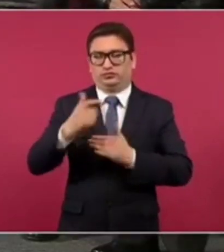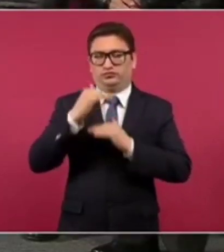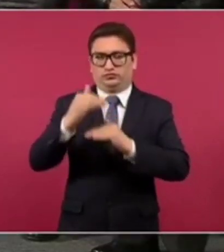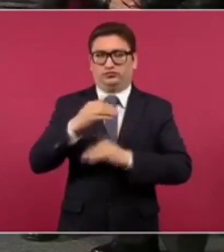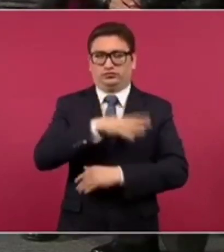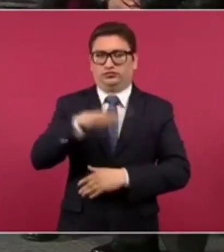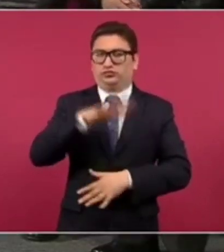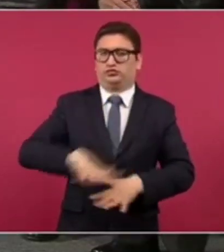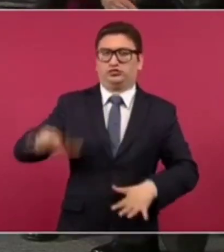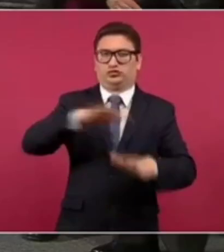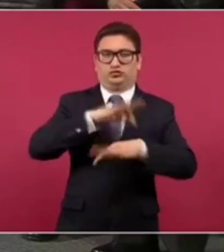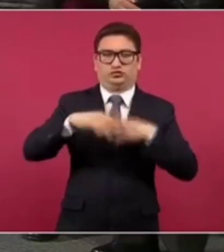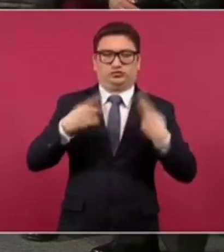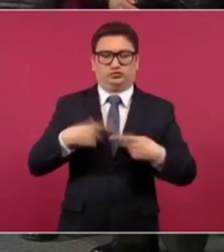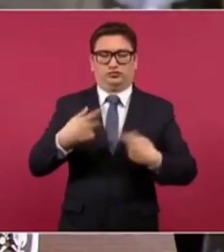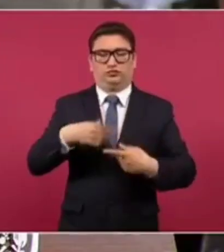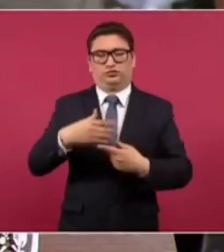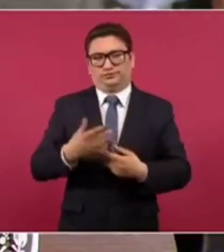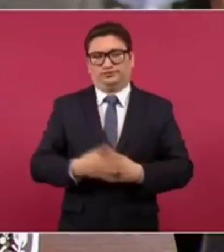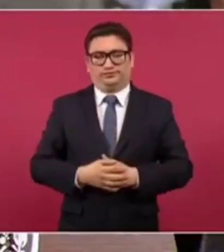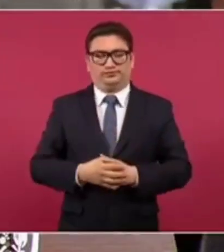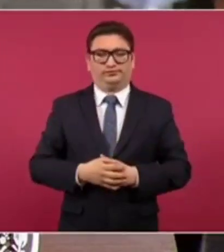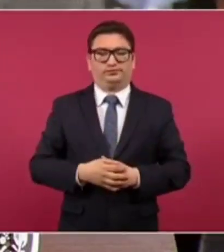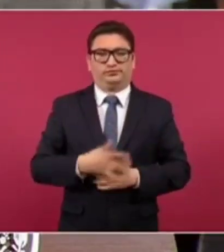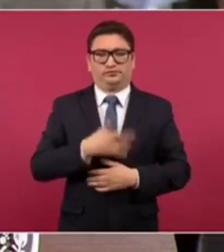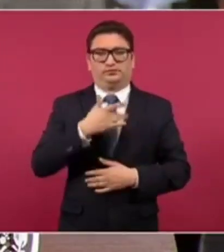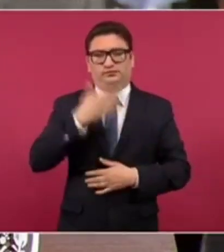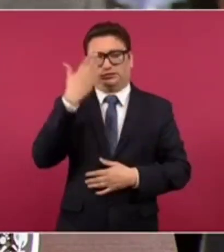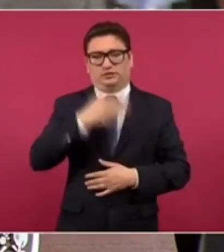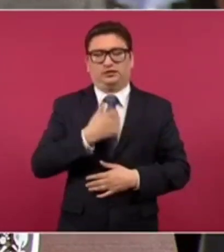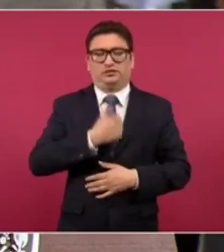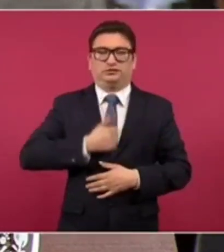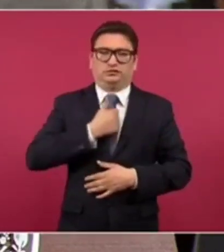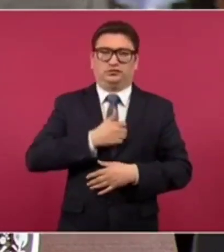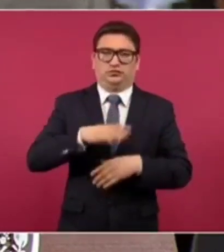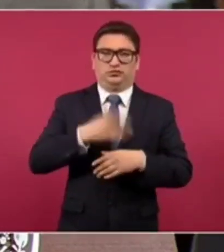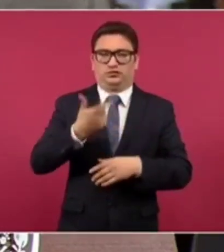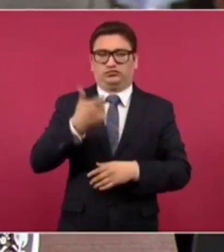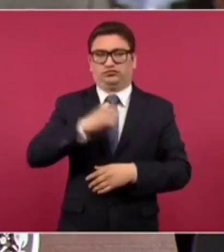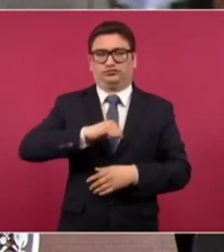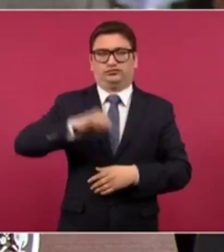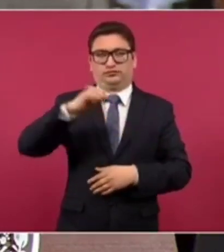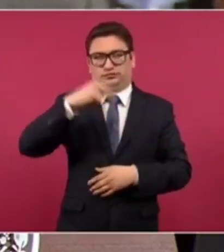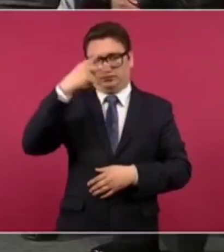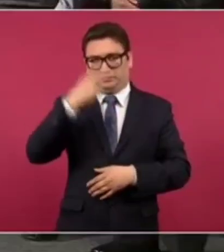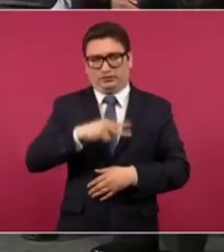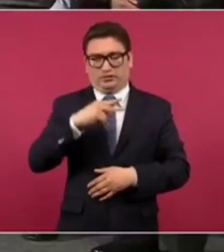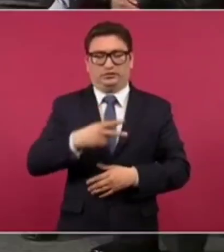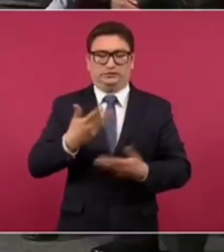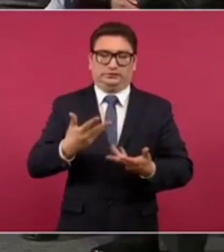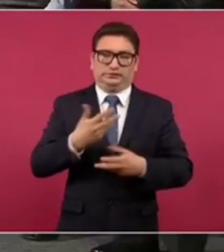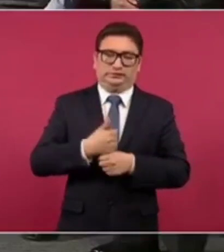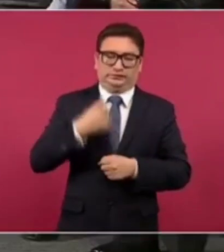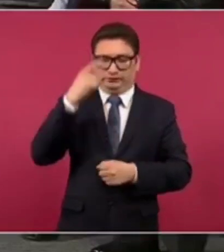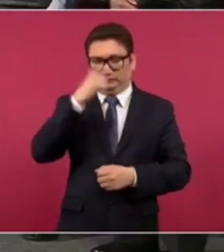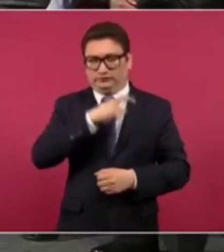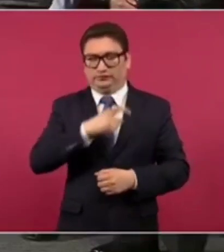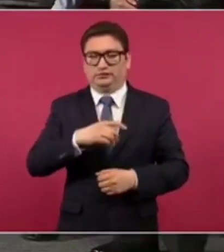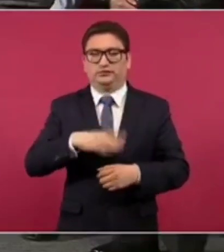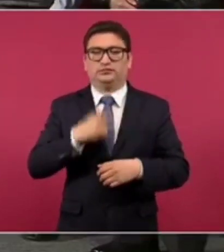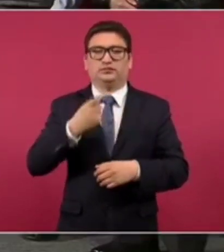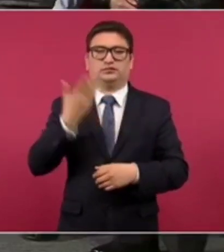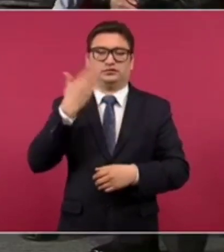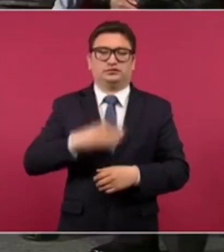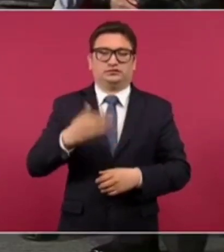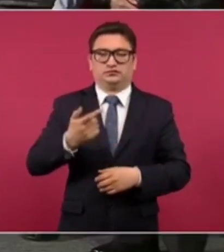con esta meta que desafortunadamente el tema de inflación que sufrimos en México nos complicó la